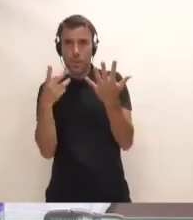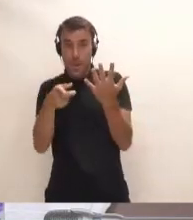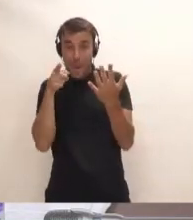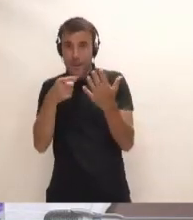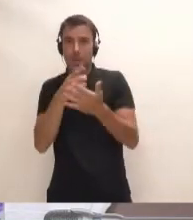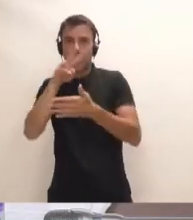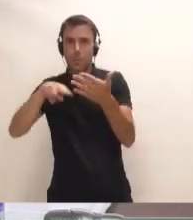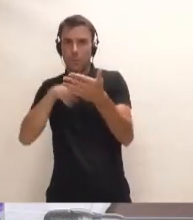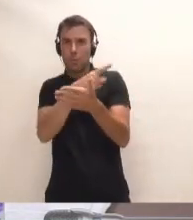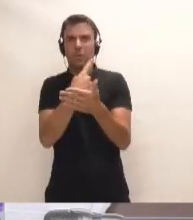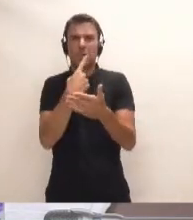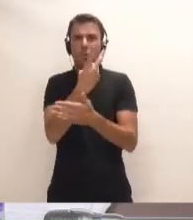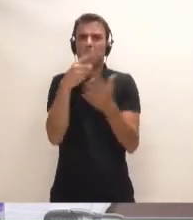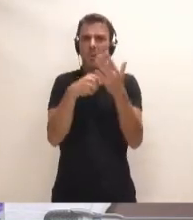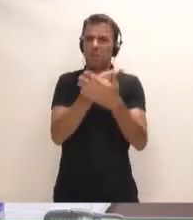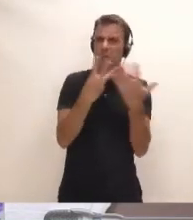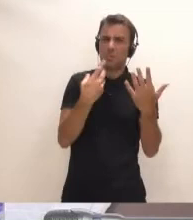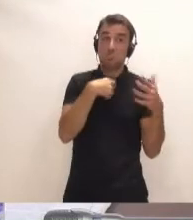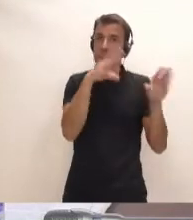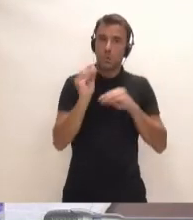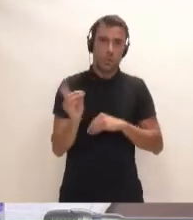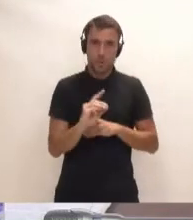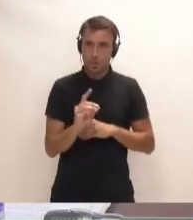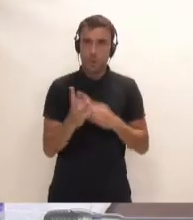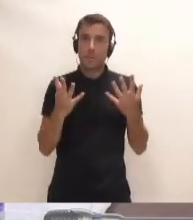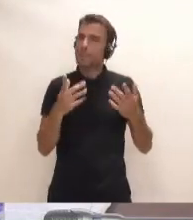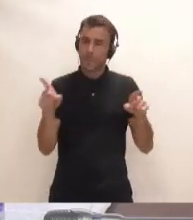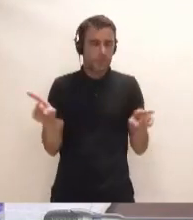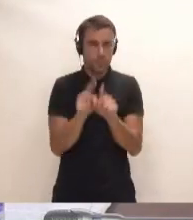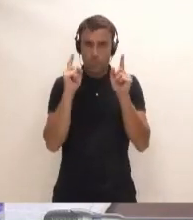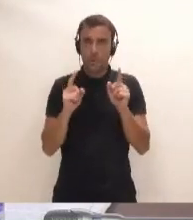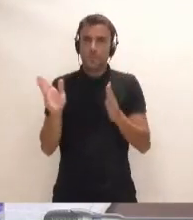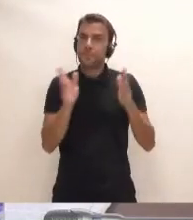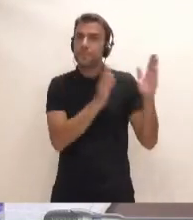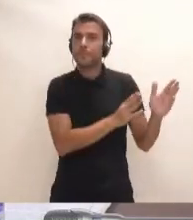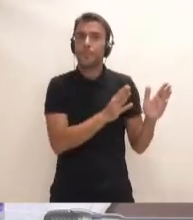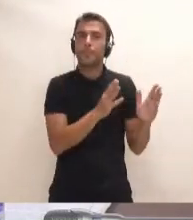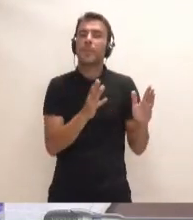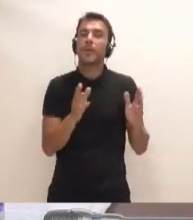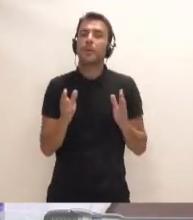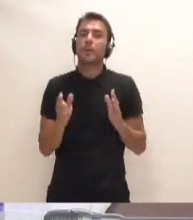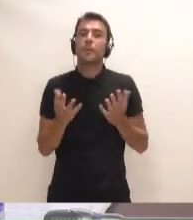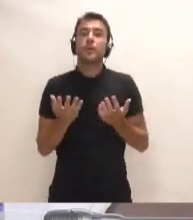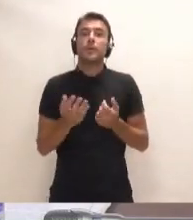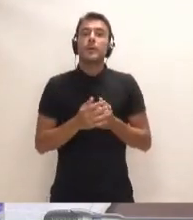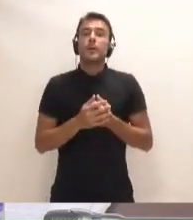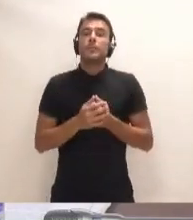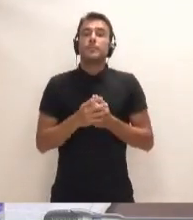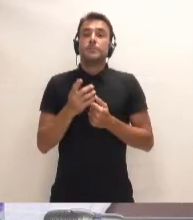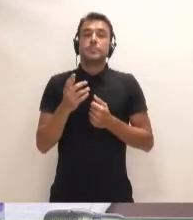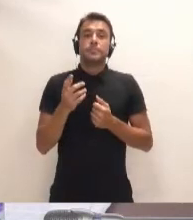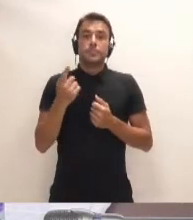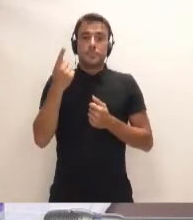en el 2018. Pero con independencia de eso y dado que, bueno, pues a la vista está